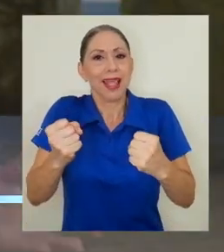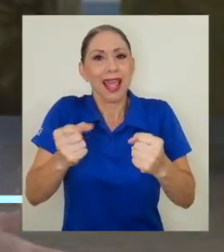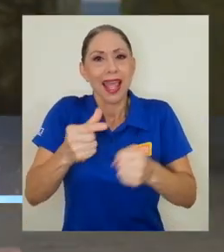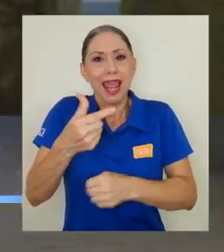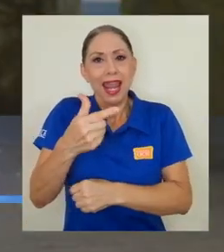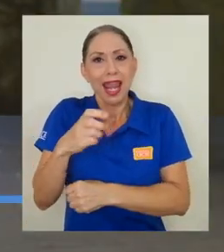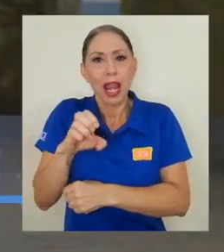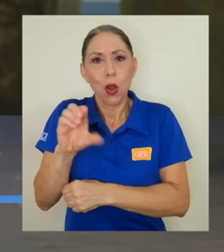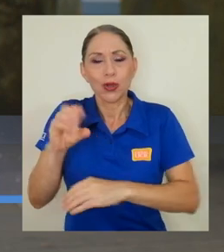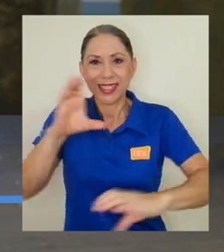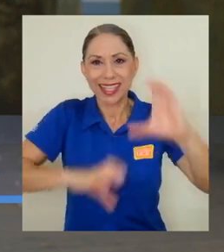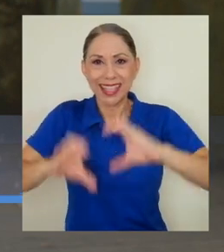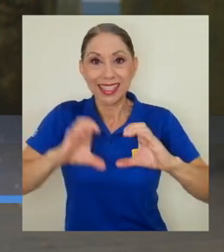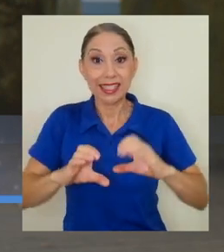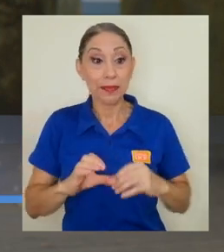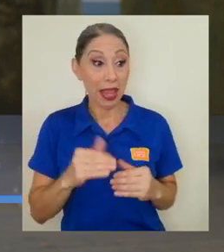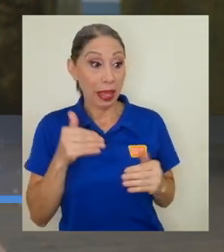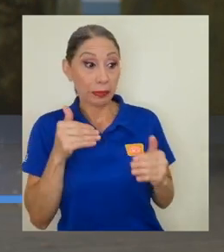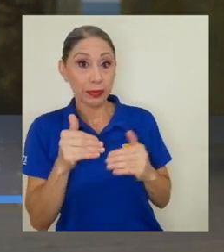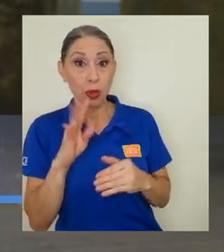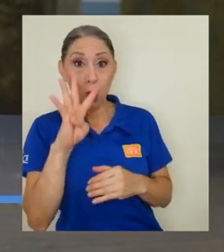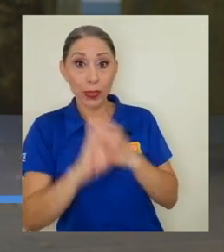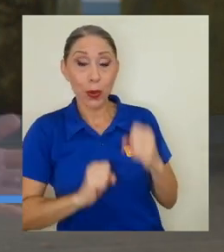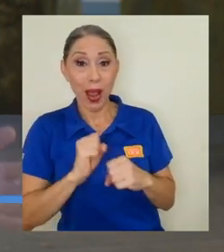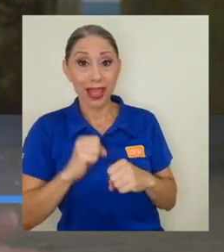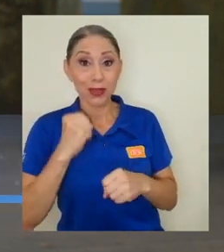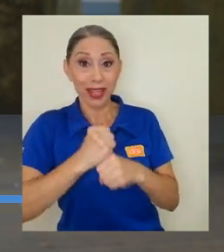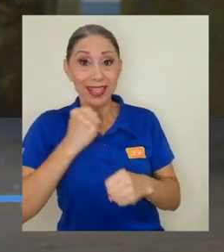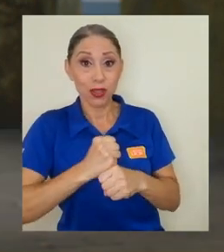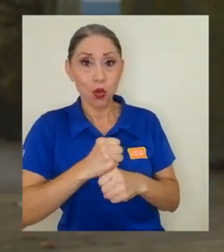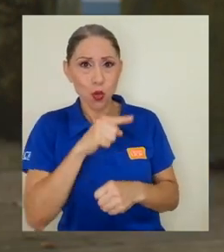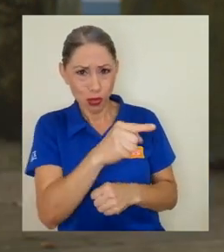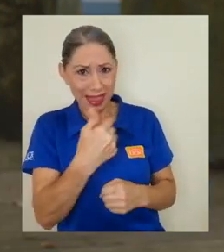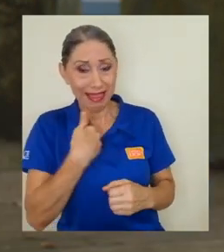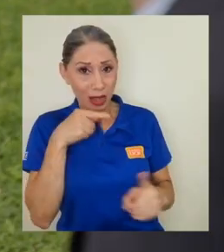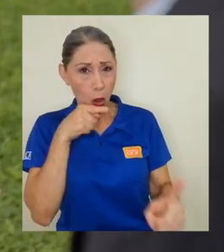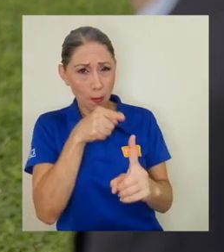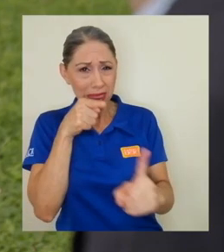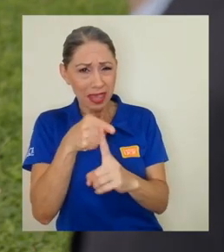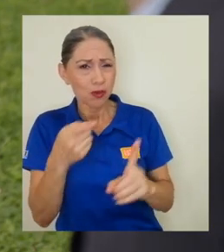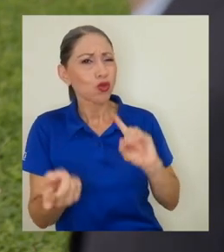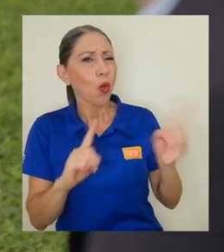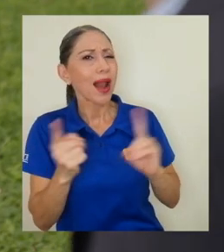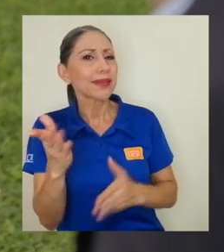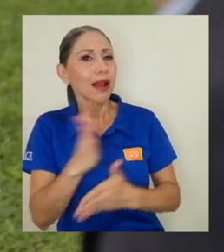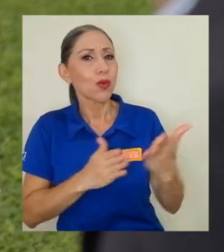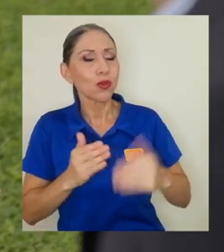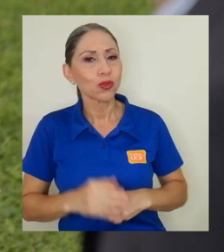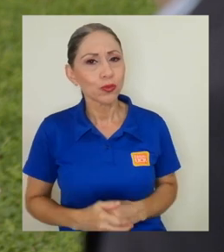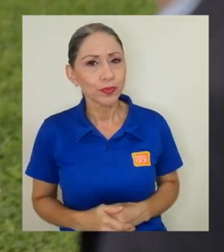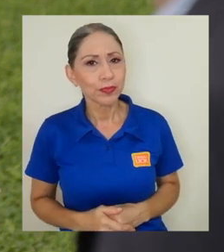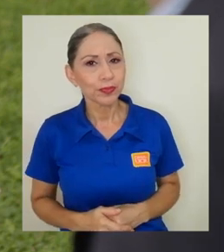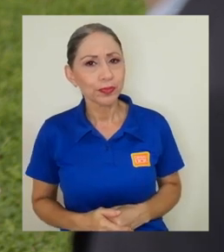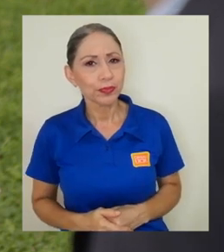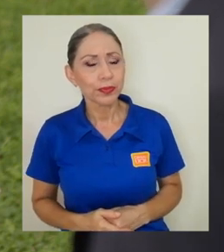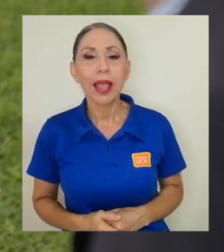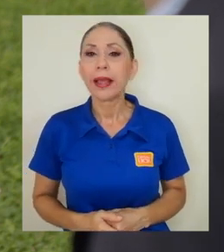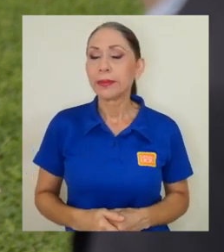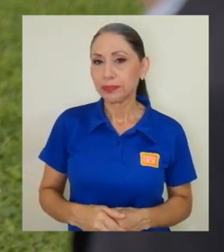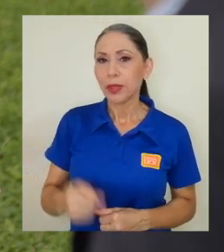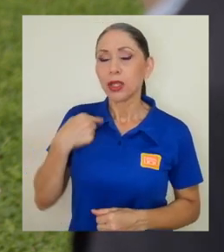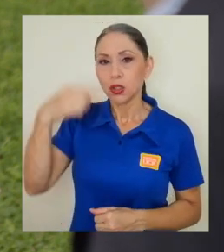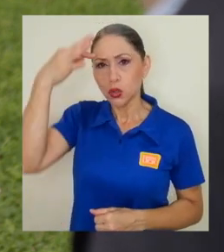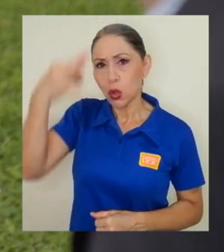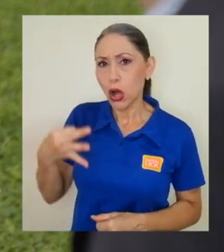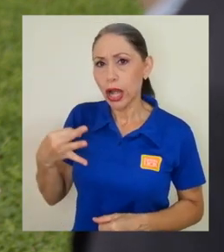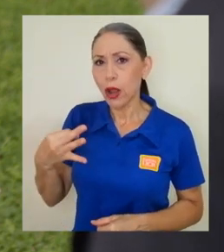aproximan cuatro años de gestión y me imagino que usted se ha planteado una serie de objetivos para este periodo. ¿Cuáles son algunos de ellos? Sí, yo creo que